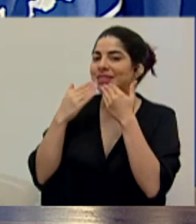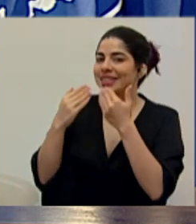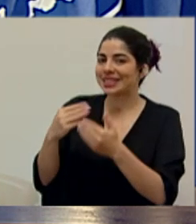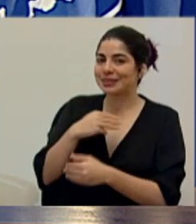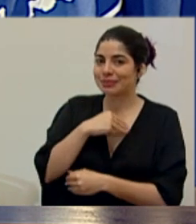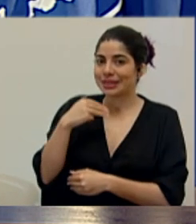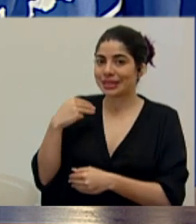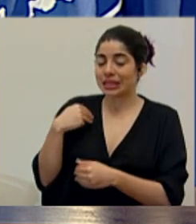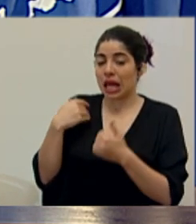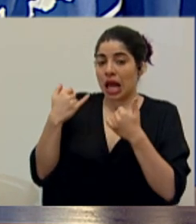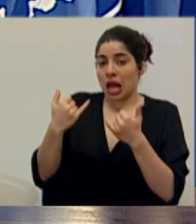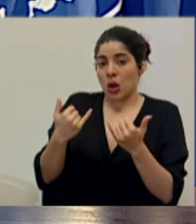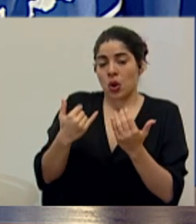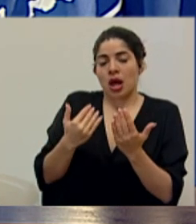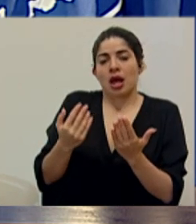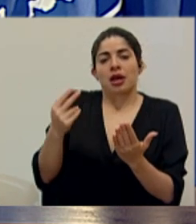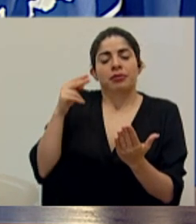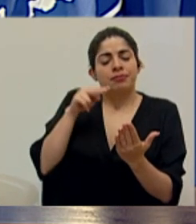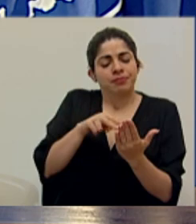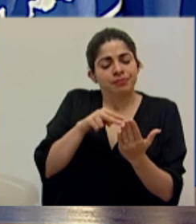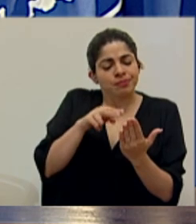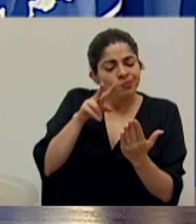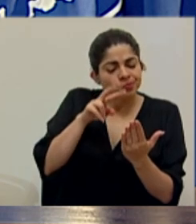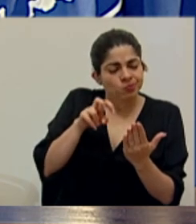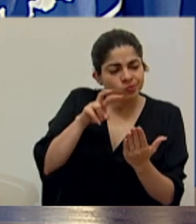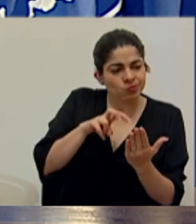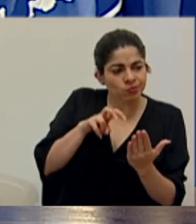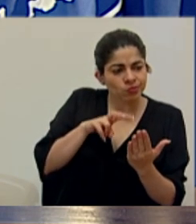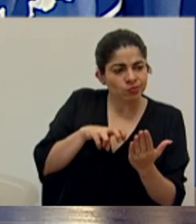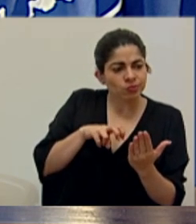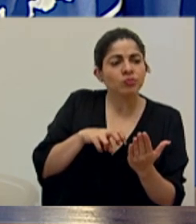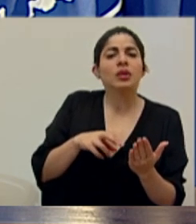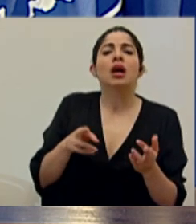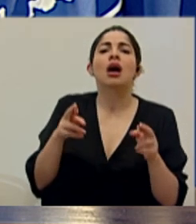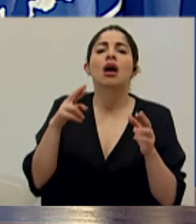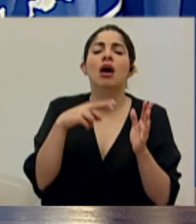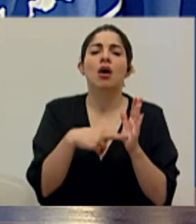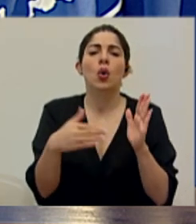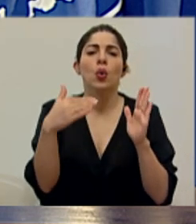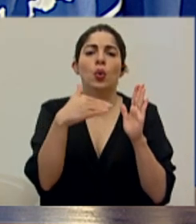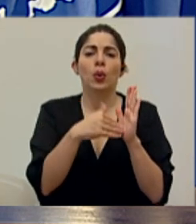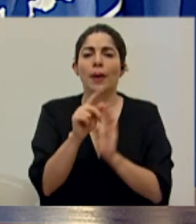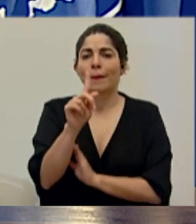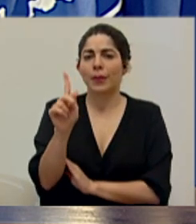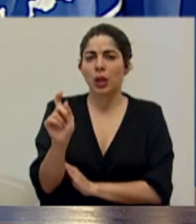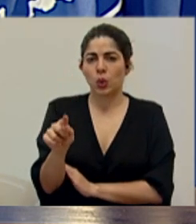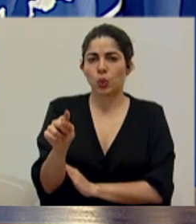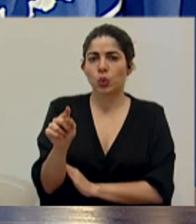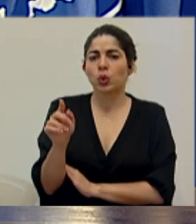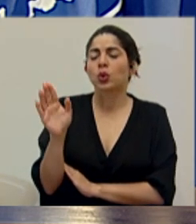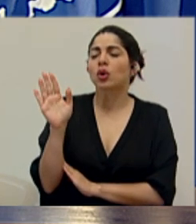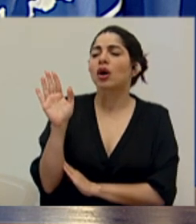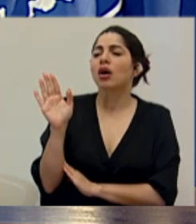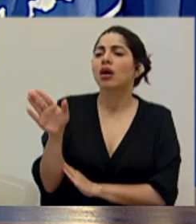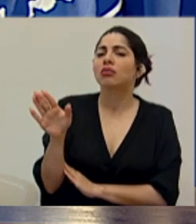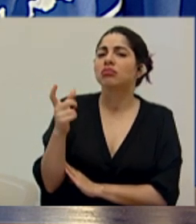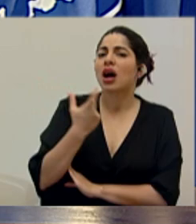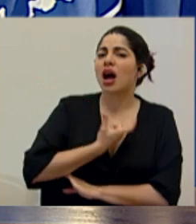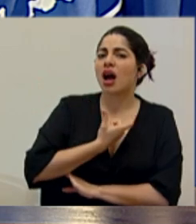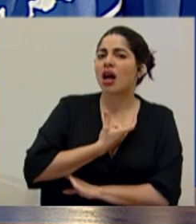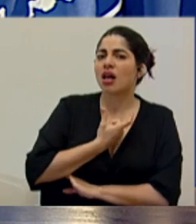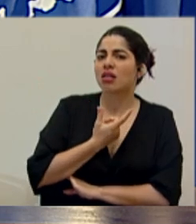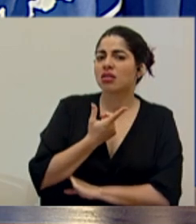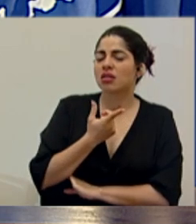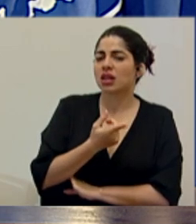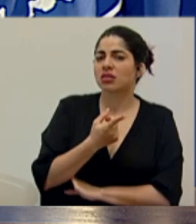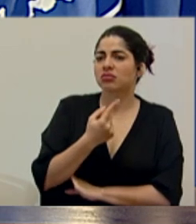Ministro. Vamos a verificar. Reiteran otra vez la consulta de la posición de los señores alcaldes,